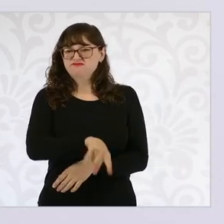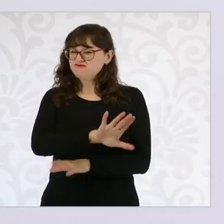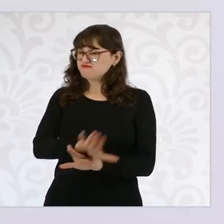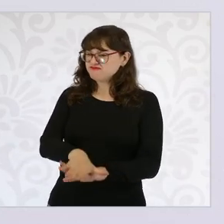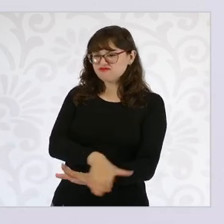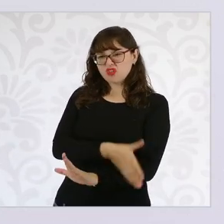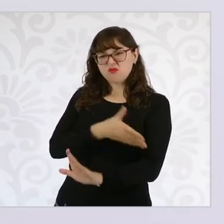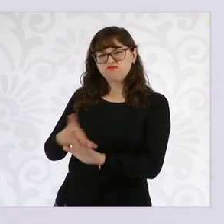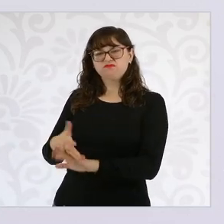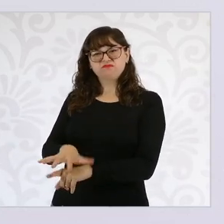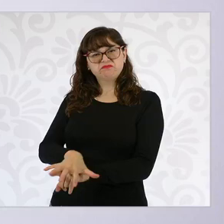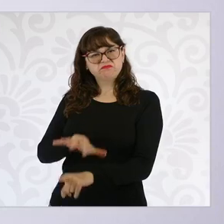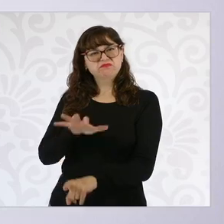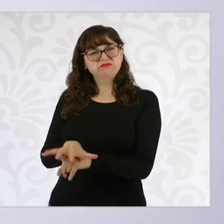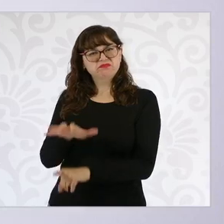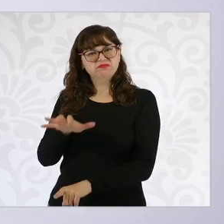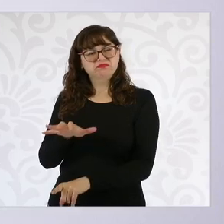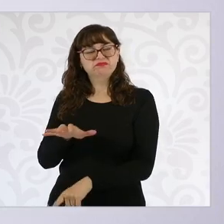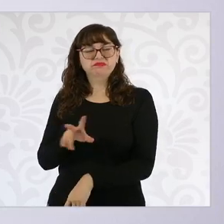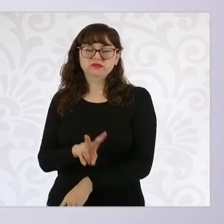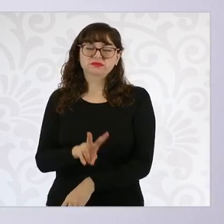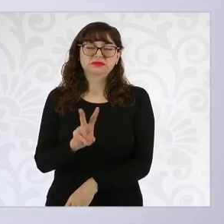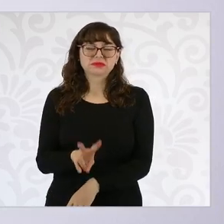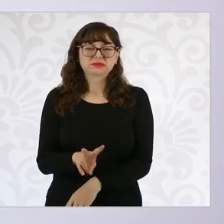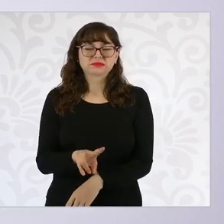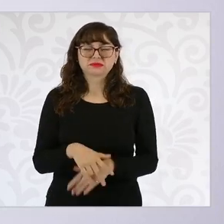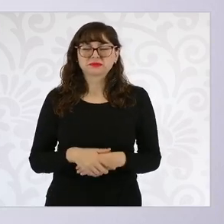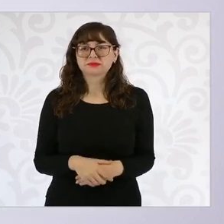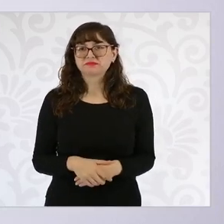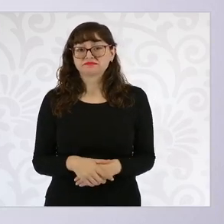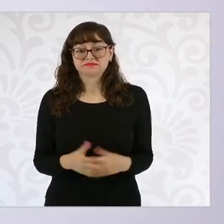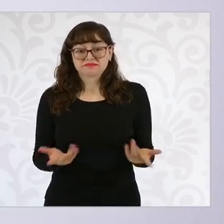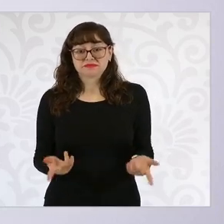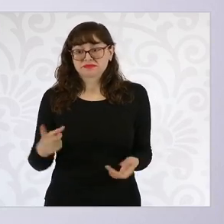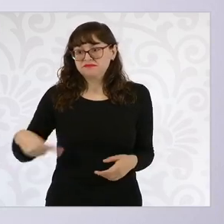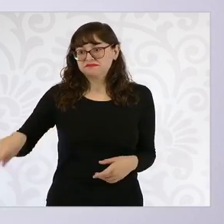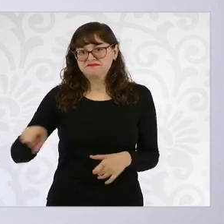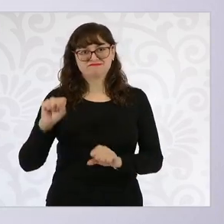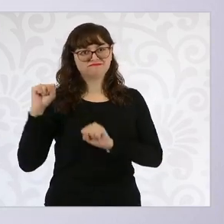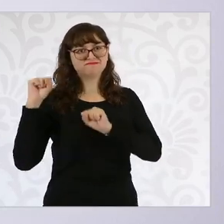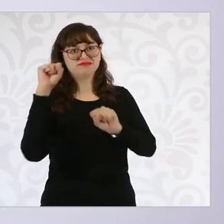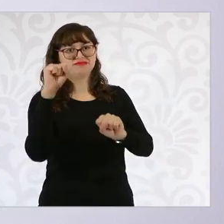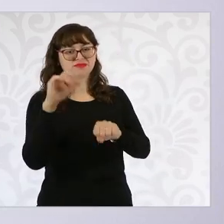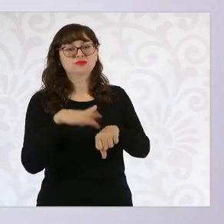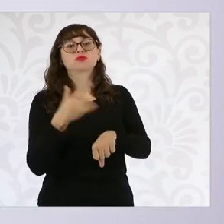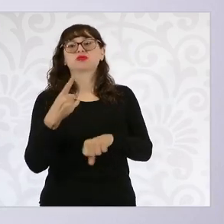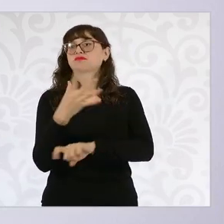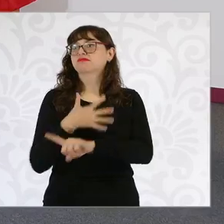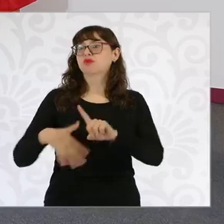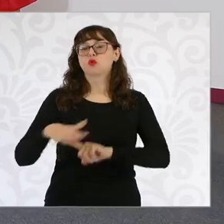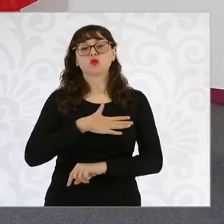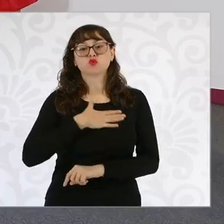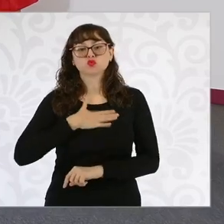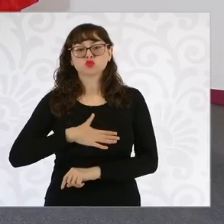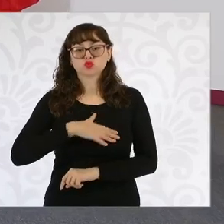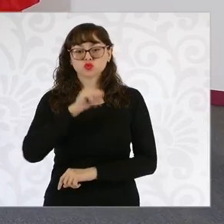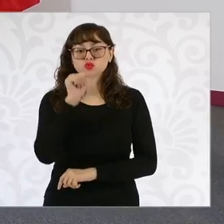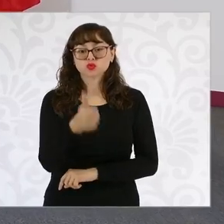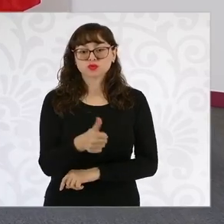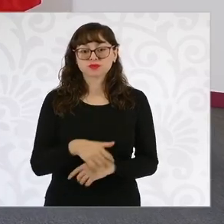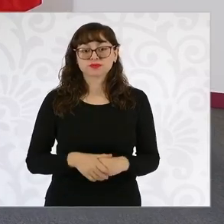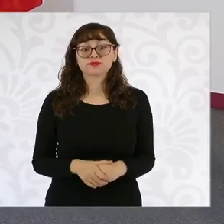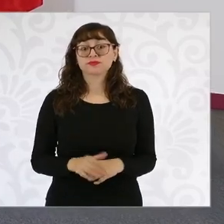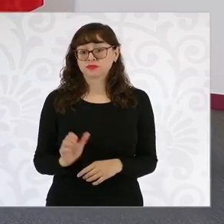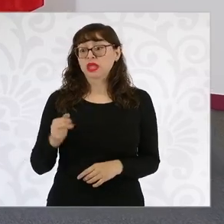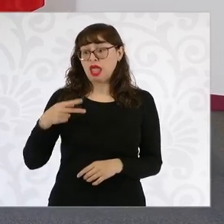producto de una injusticia. Entonces, vamos a revisar el caso de